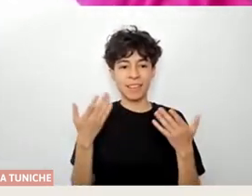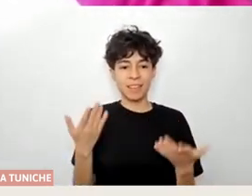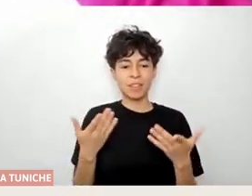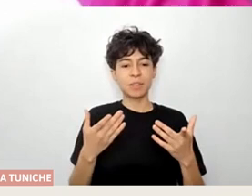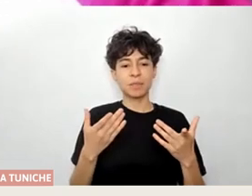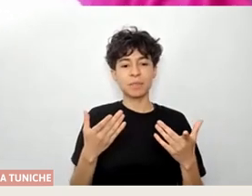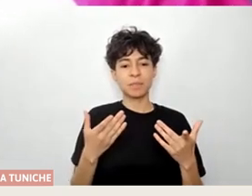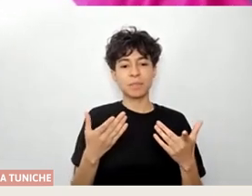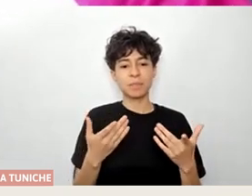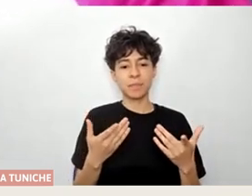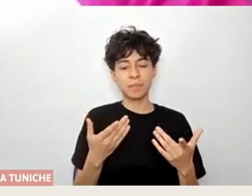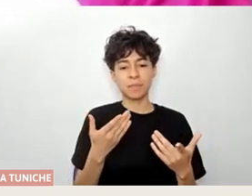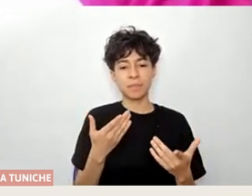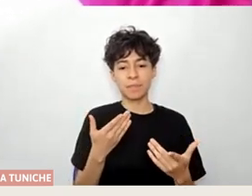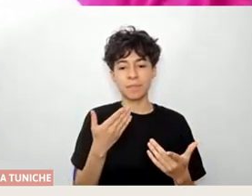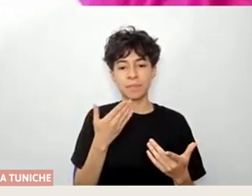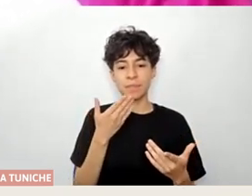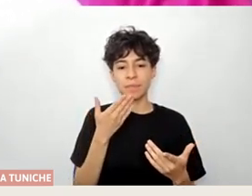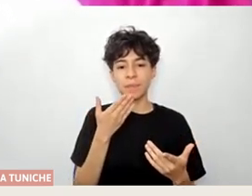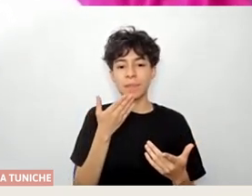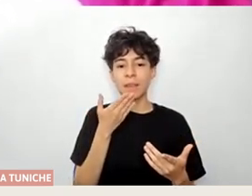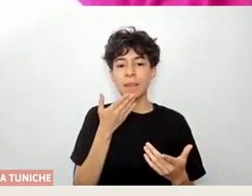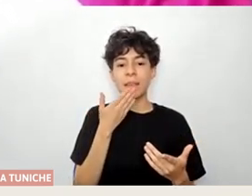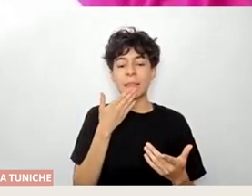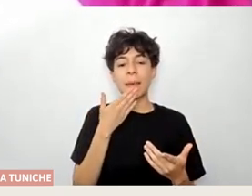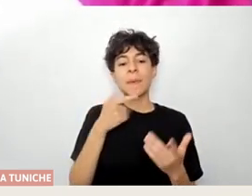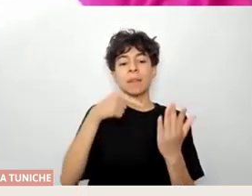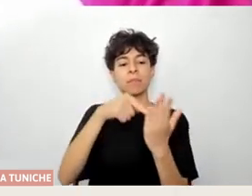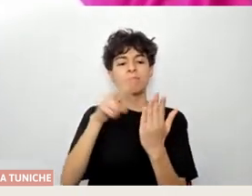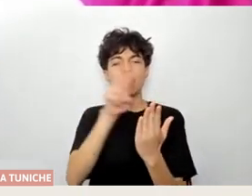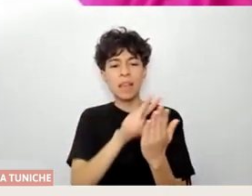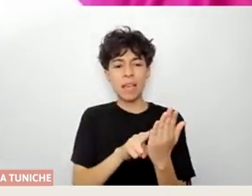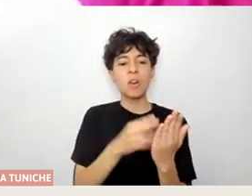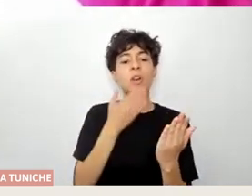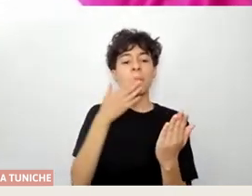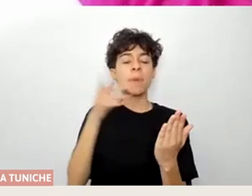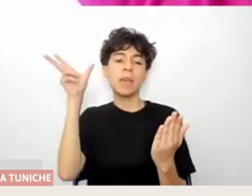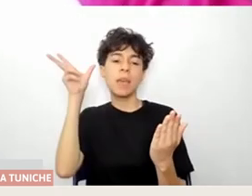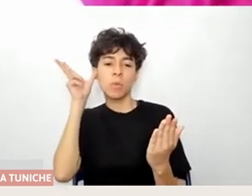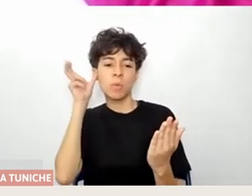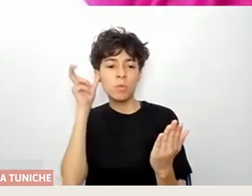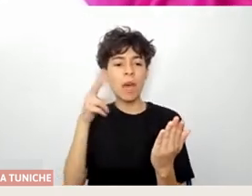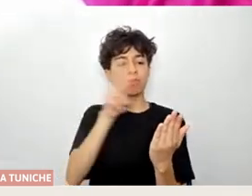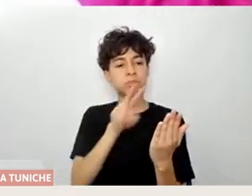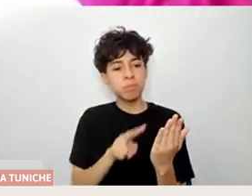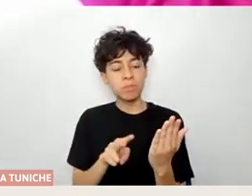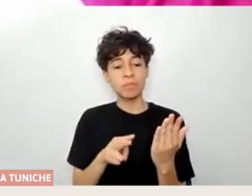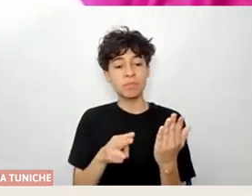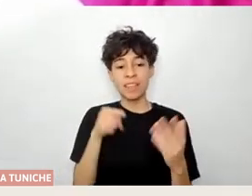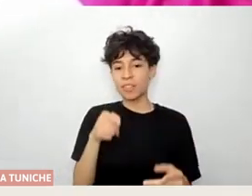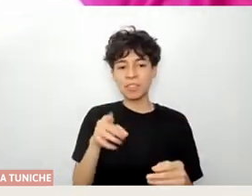pantallas o más ad hoc, para lectores de pantalla. Así de concreta y acertada es su elección,